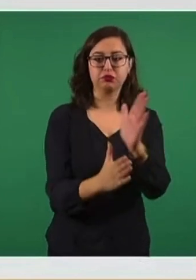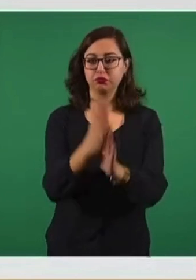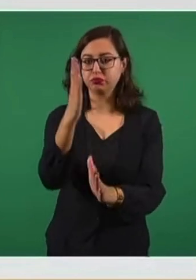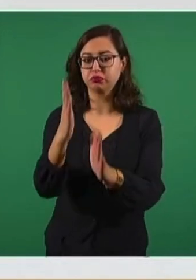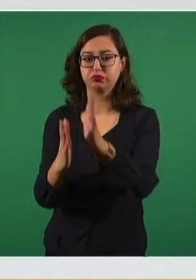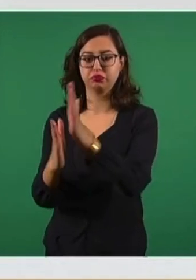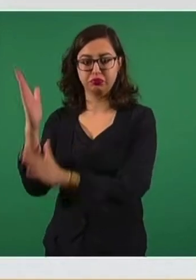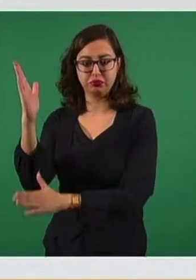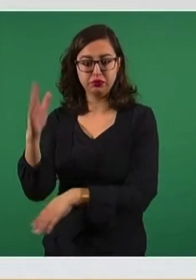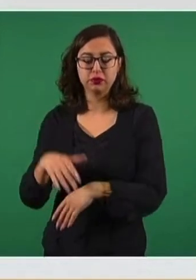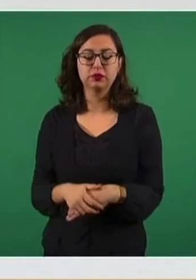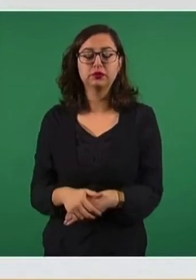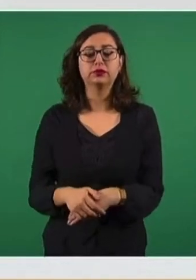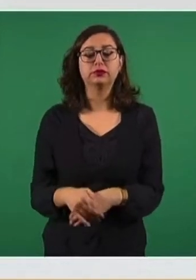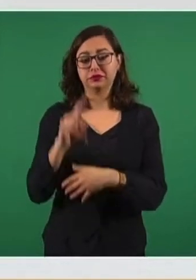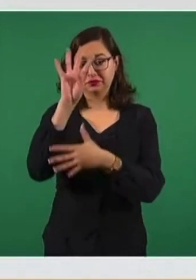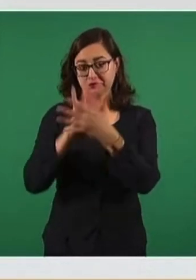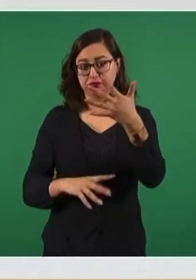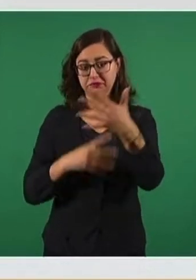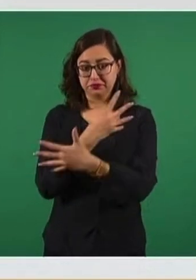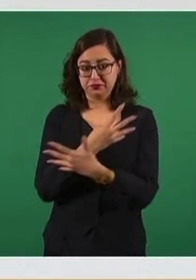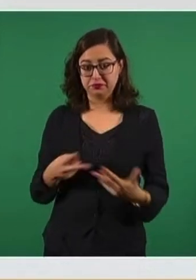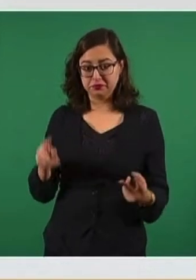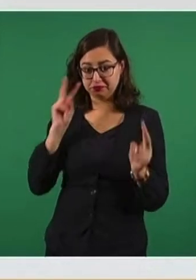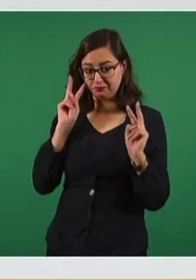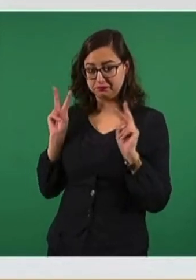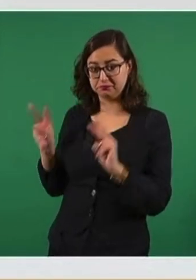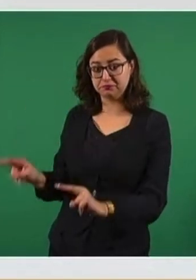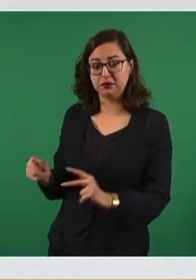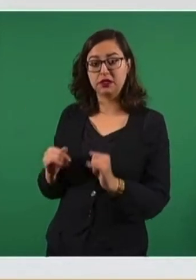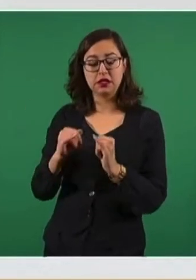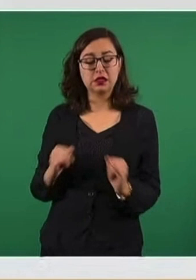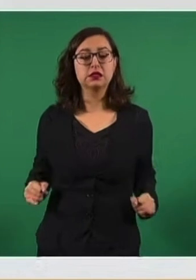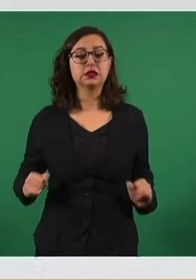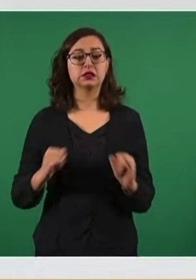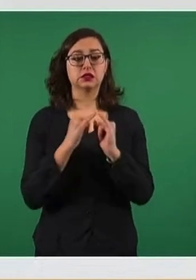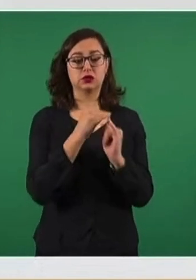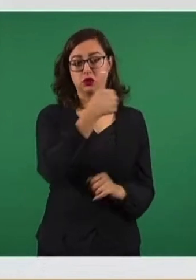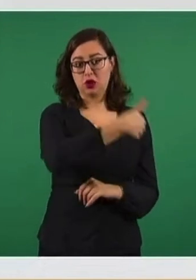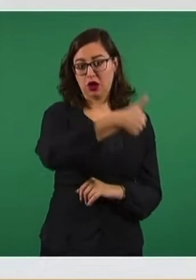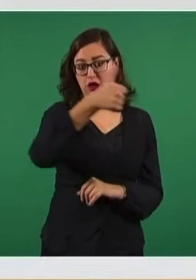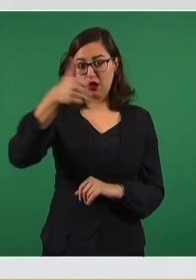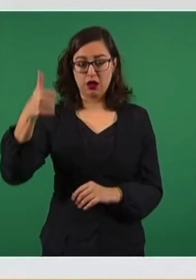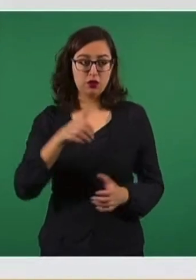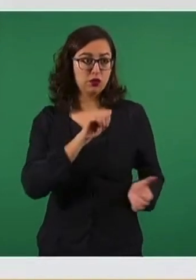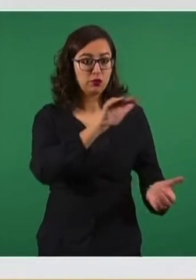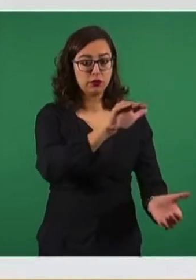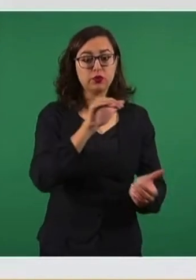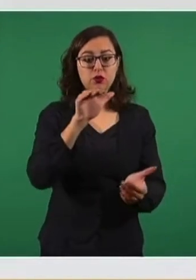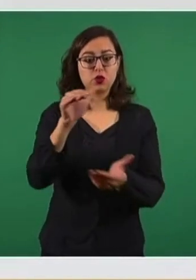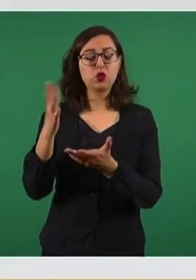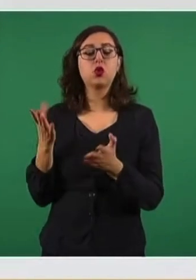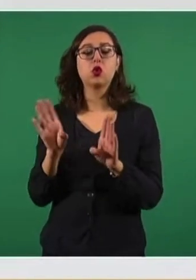tabla se puede observar la distribución por institución. Y en la siguiente lámina